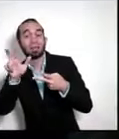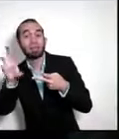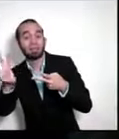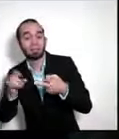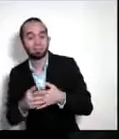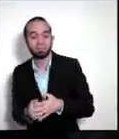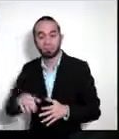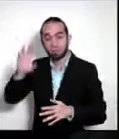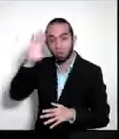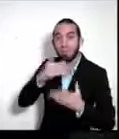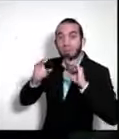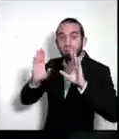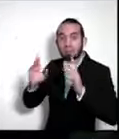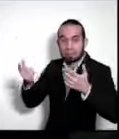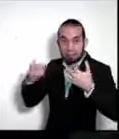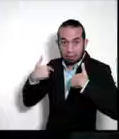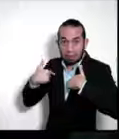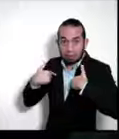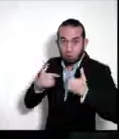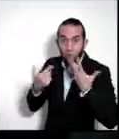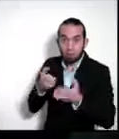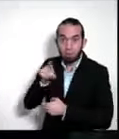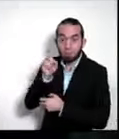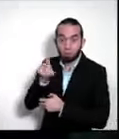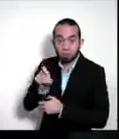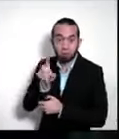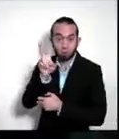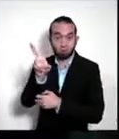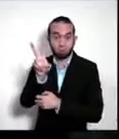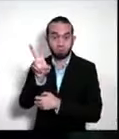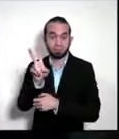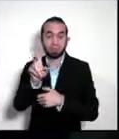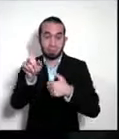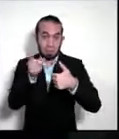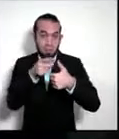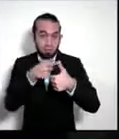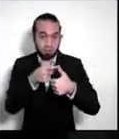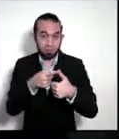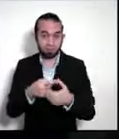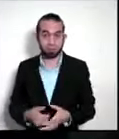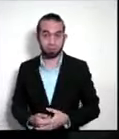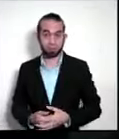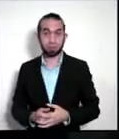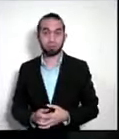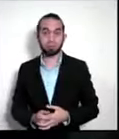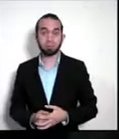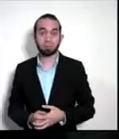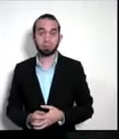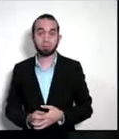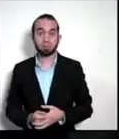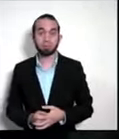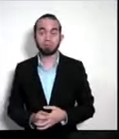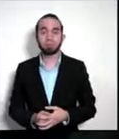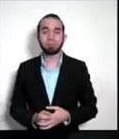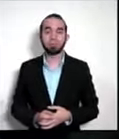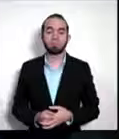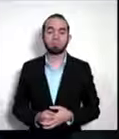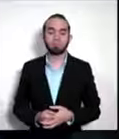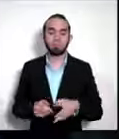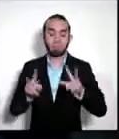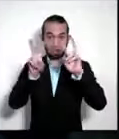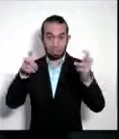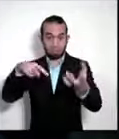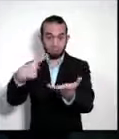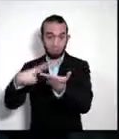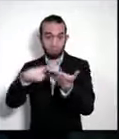Aquí. Aquí estoy. Allá. Sí, quisiera hacerle dos preguntas. La primera es, el nombre de la persona que puso este tema